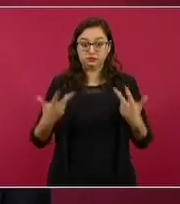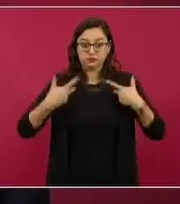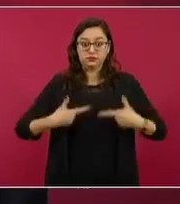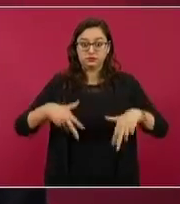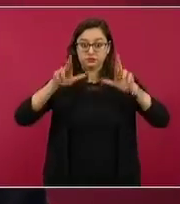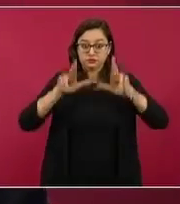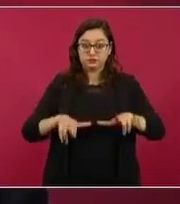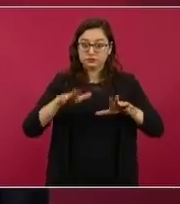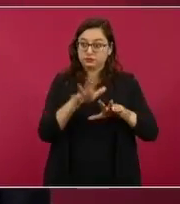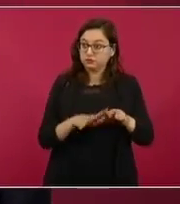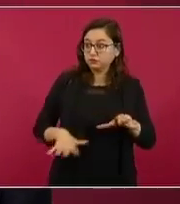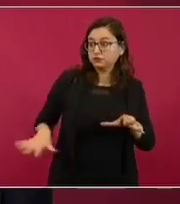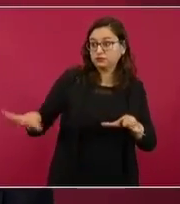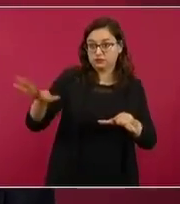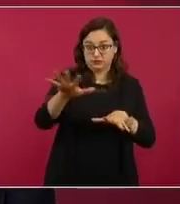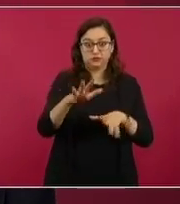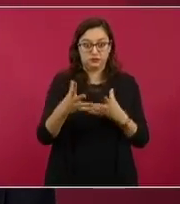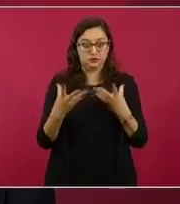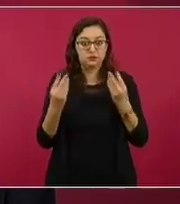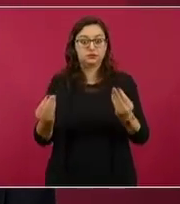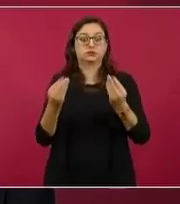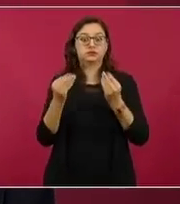que tengo una representación democrática.